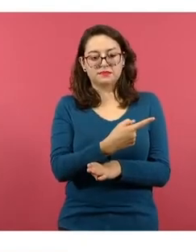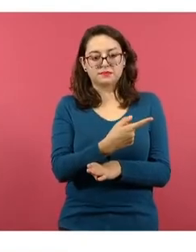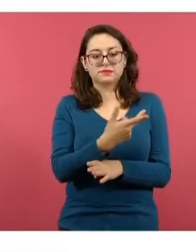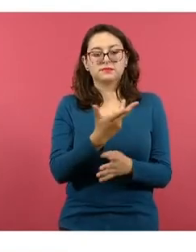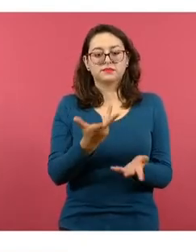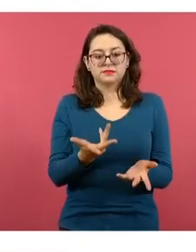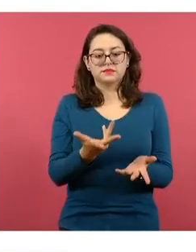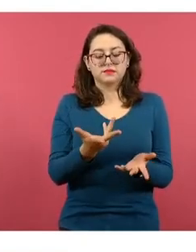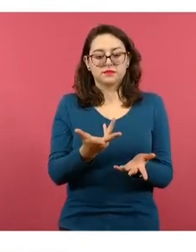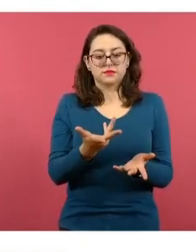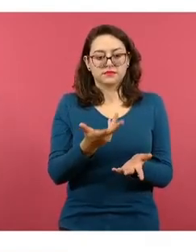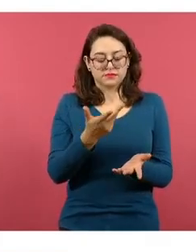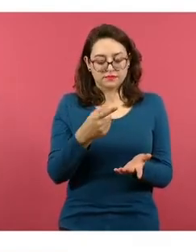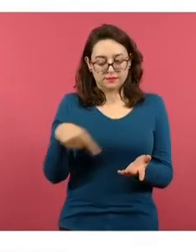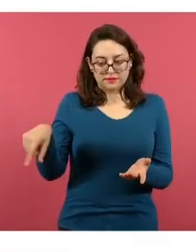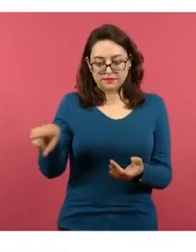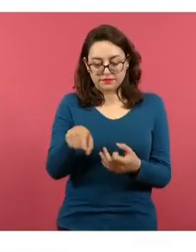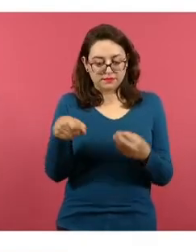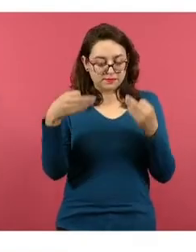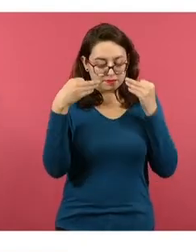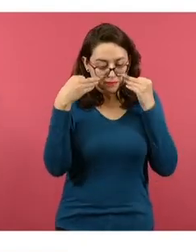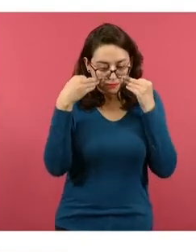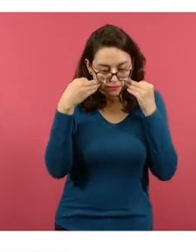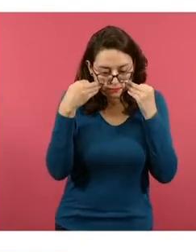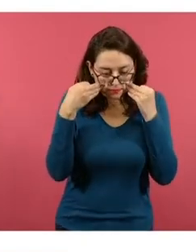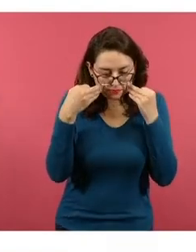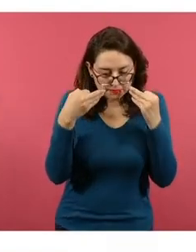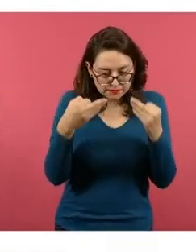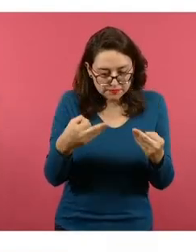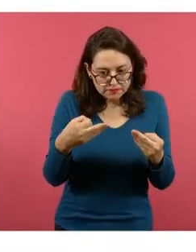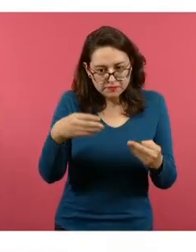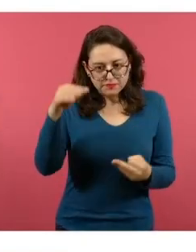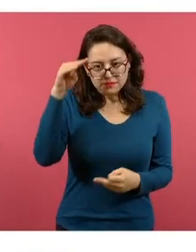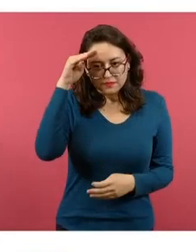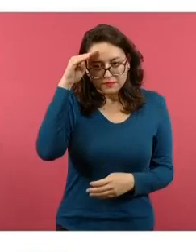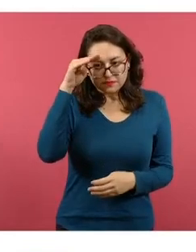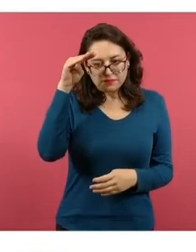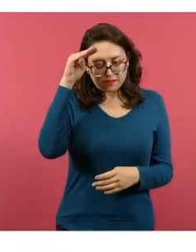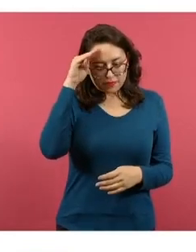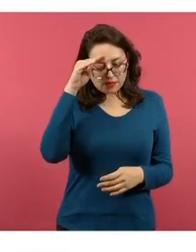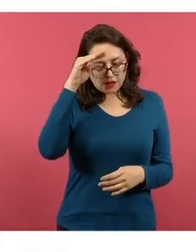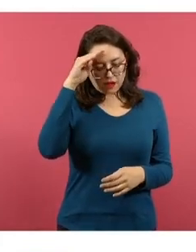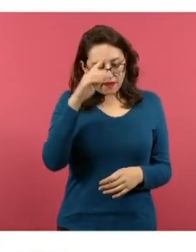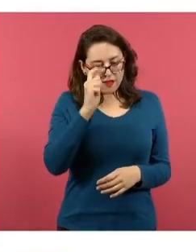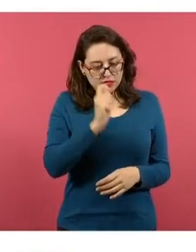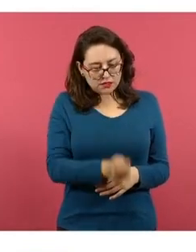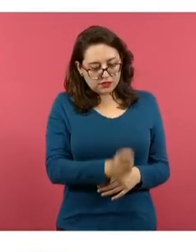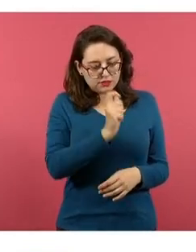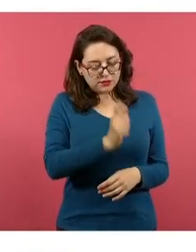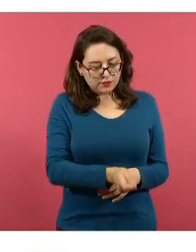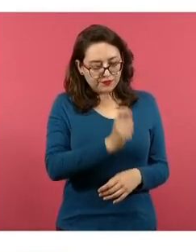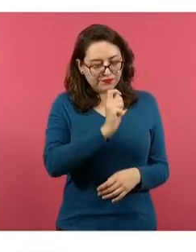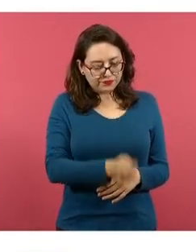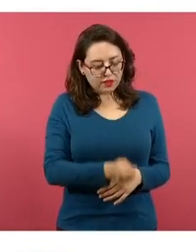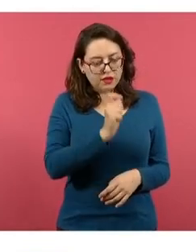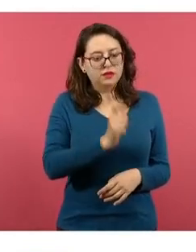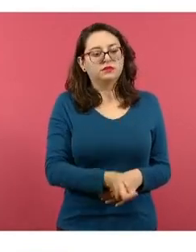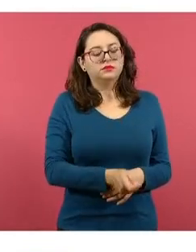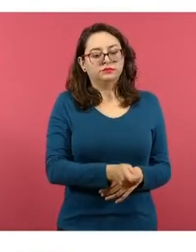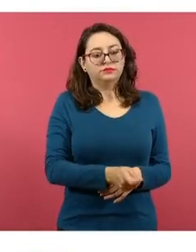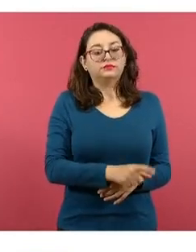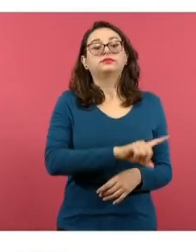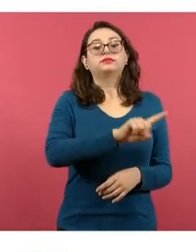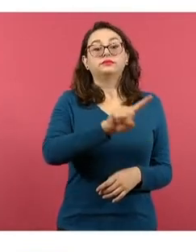ya que el alumno observó, reflexionó sobre ese prototipo, se le pide que